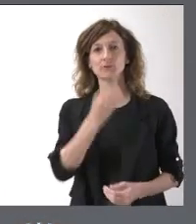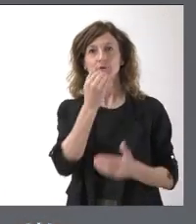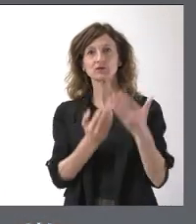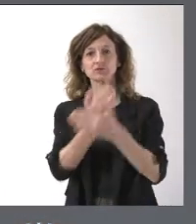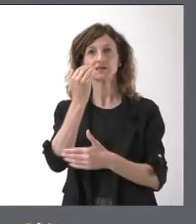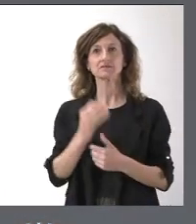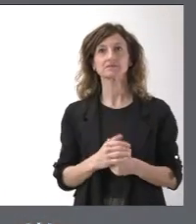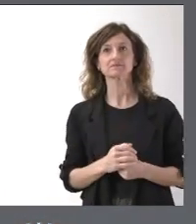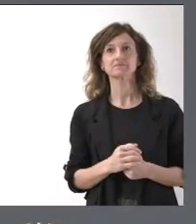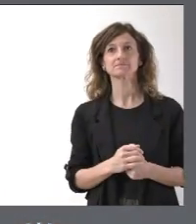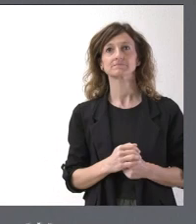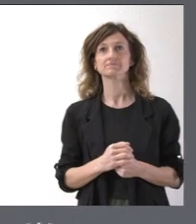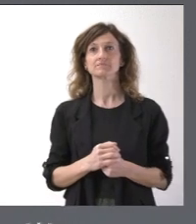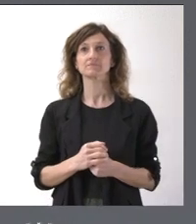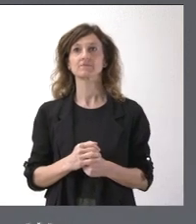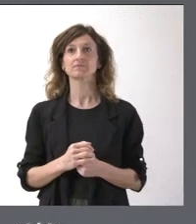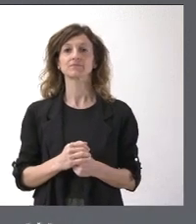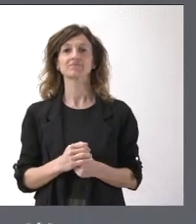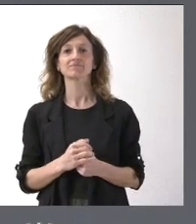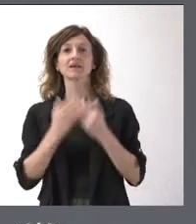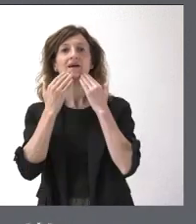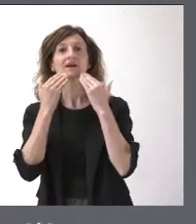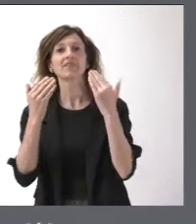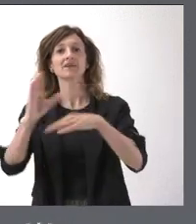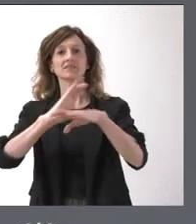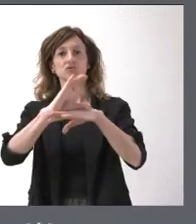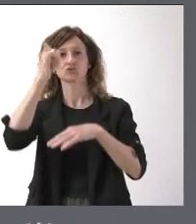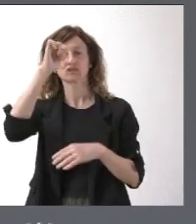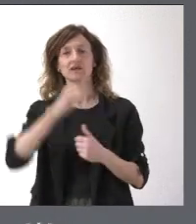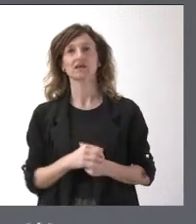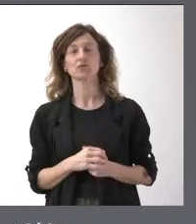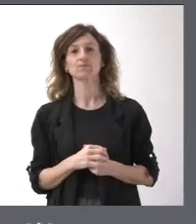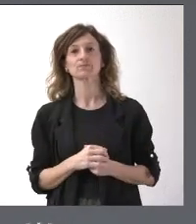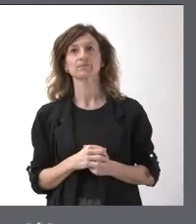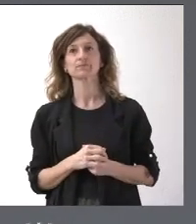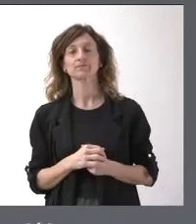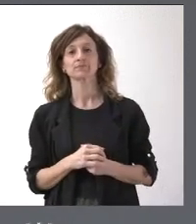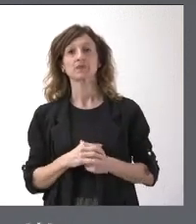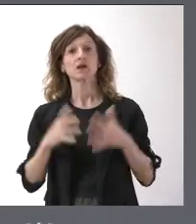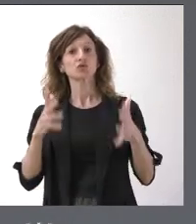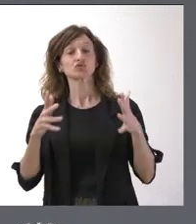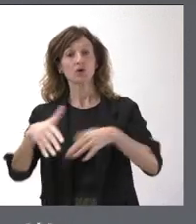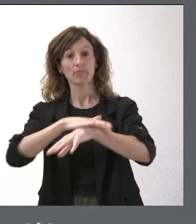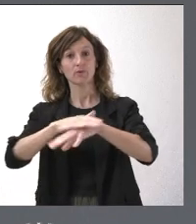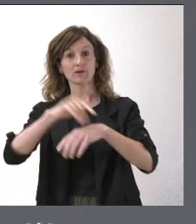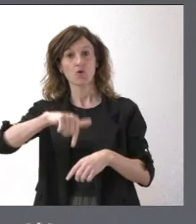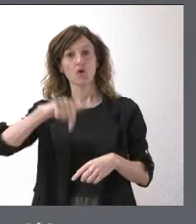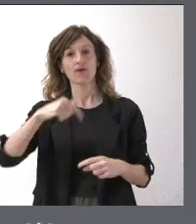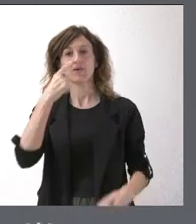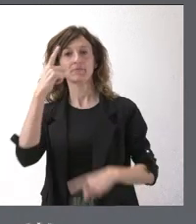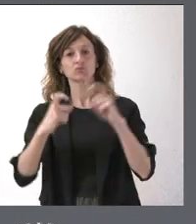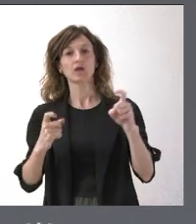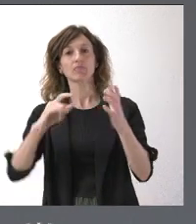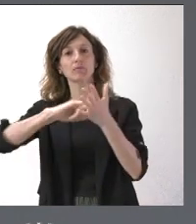y muchas gracias, consejero. Hemos aprobado en el Consejo de Gobierno de hoy el